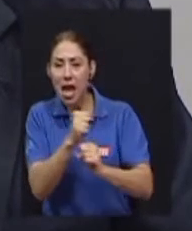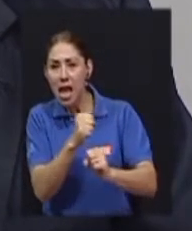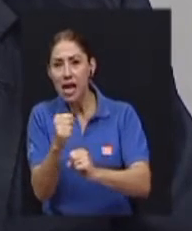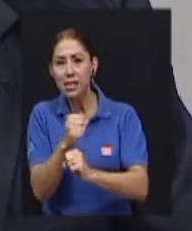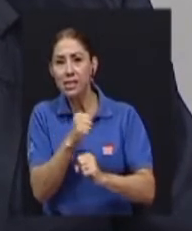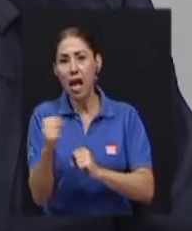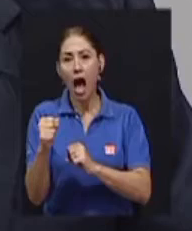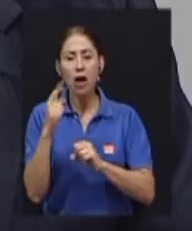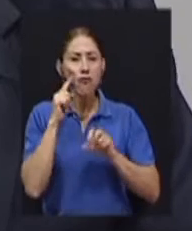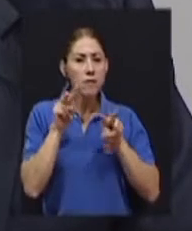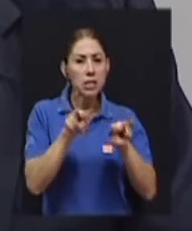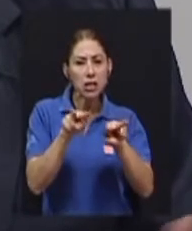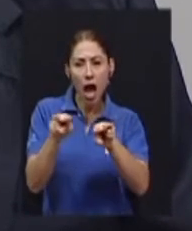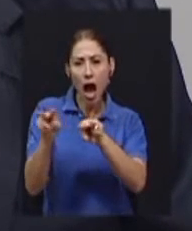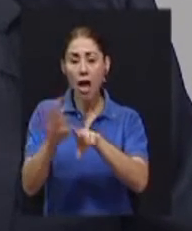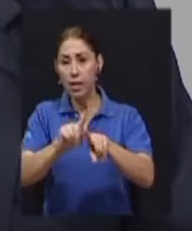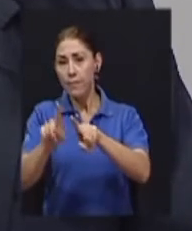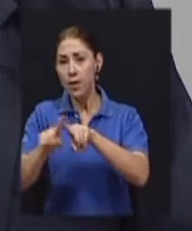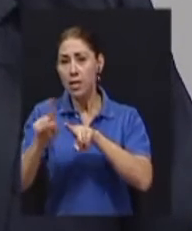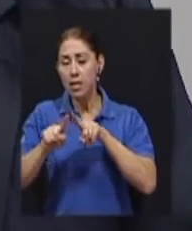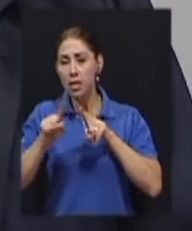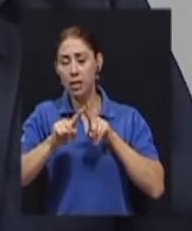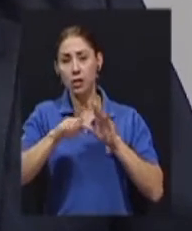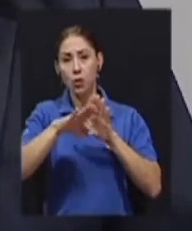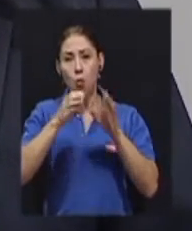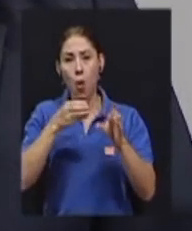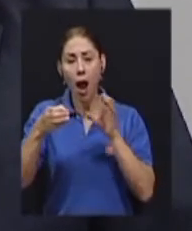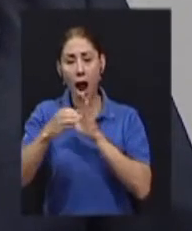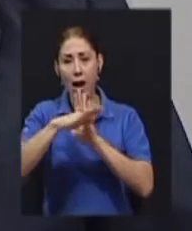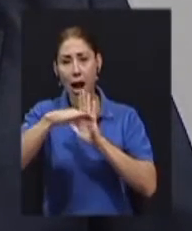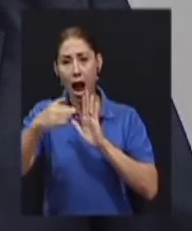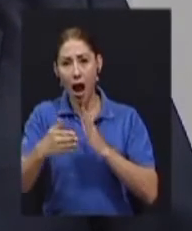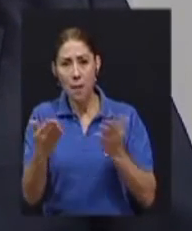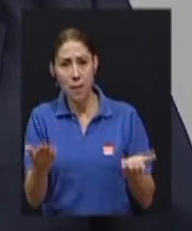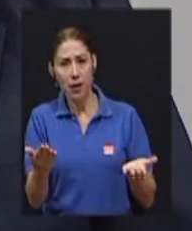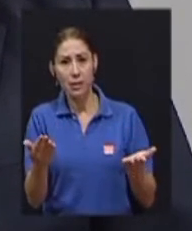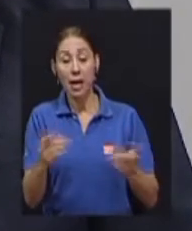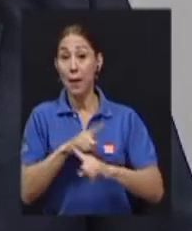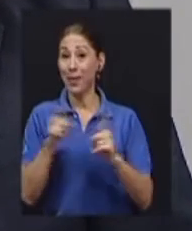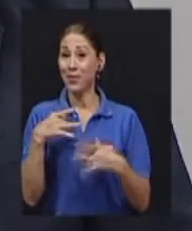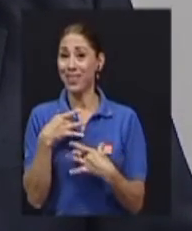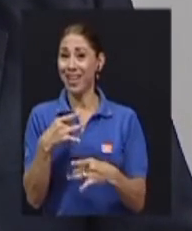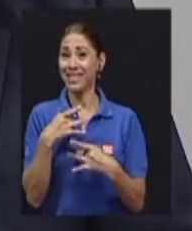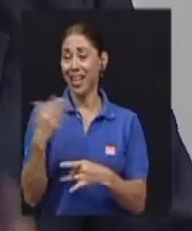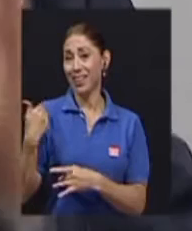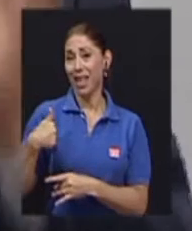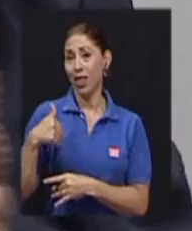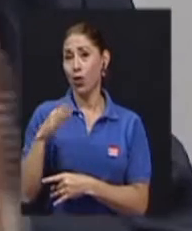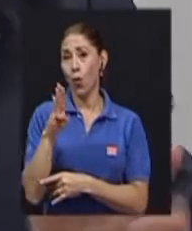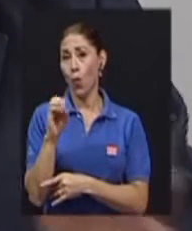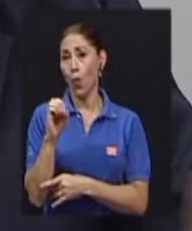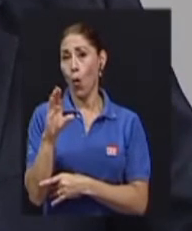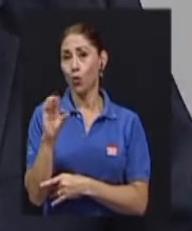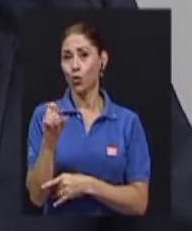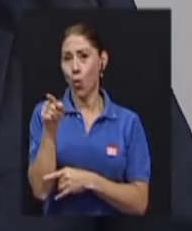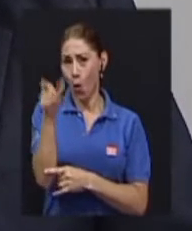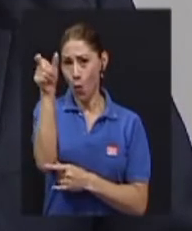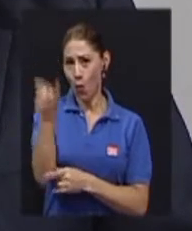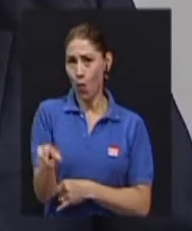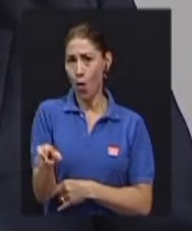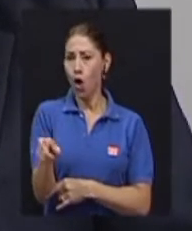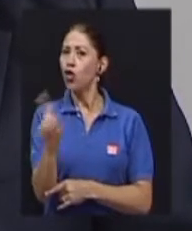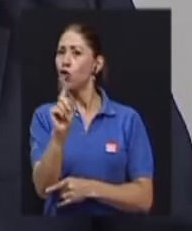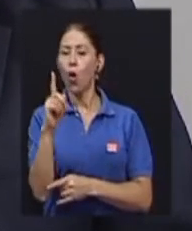internos. Pero lo interesante es que Don Bosco no imponía sus